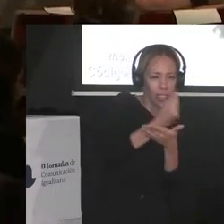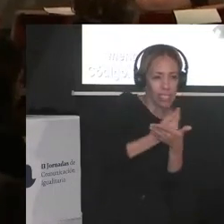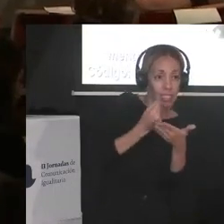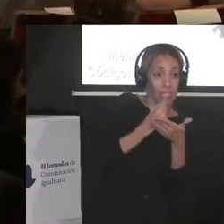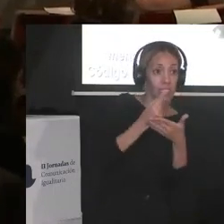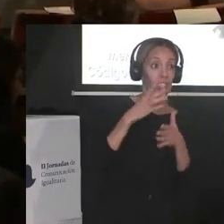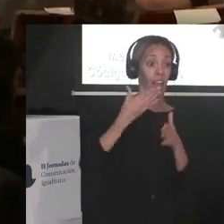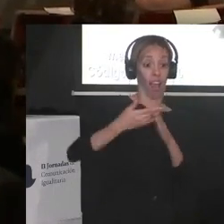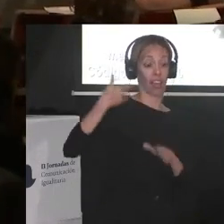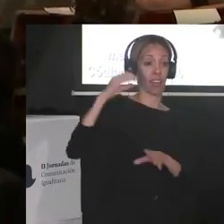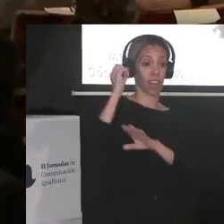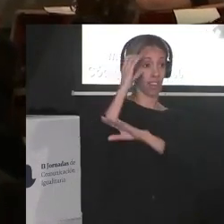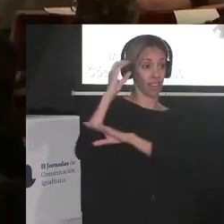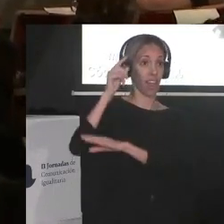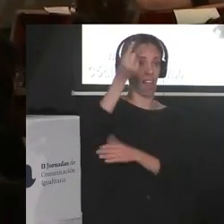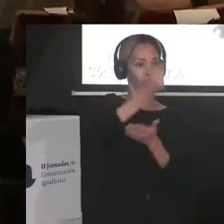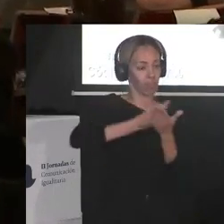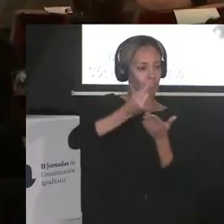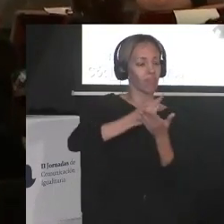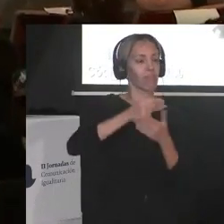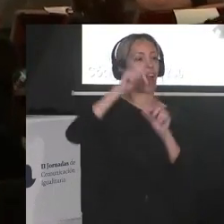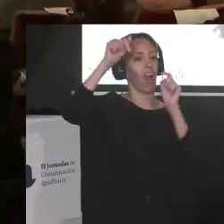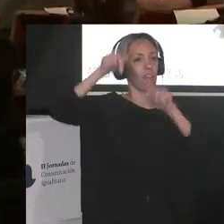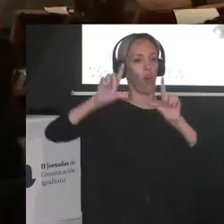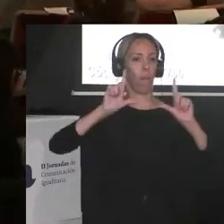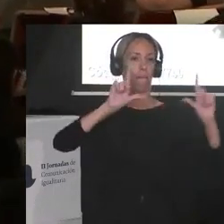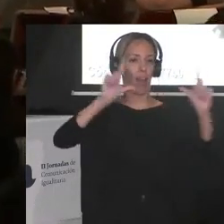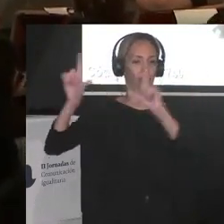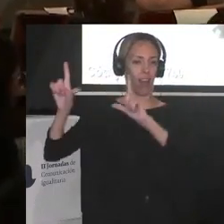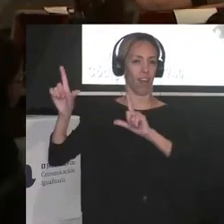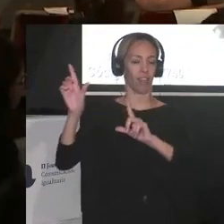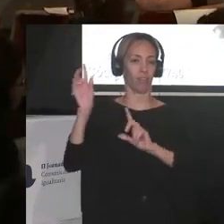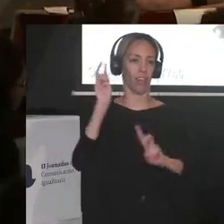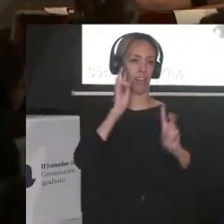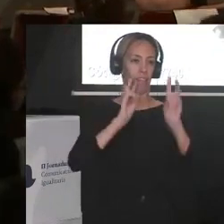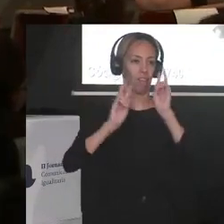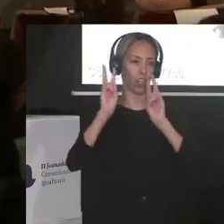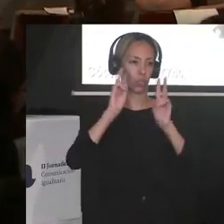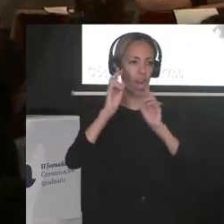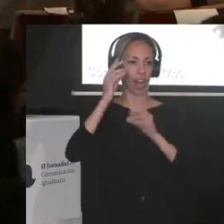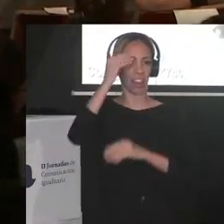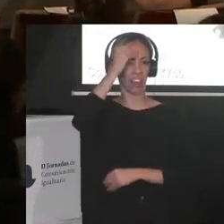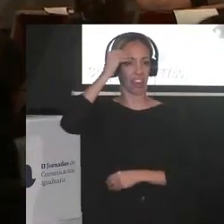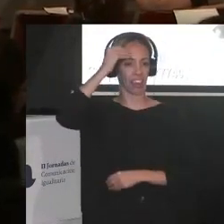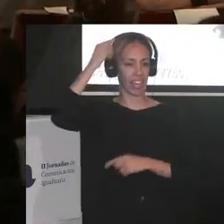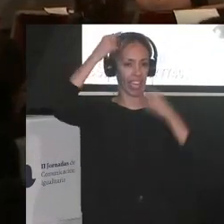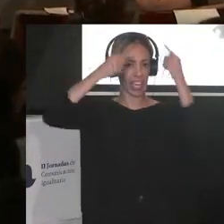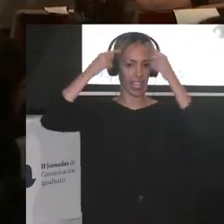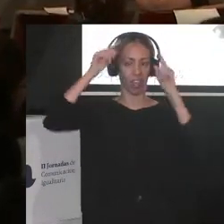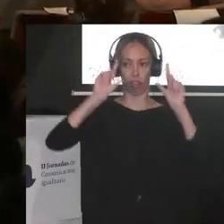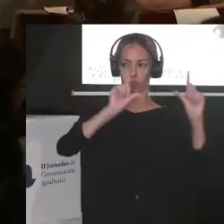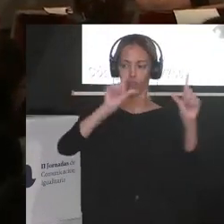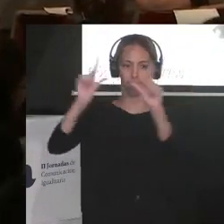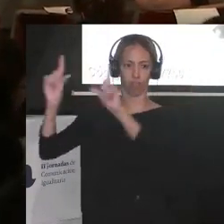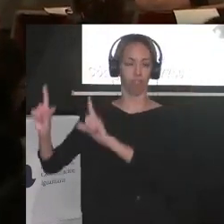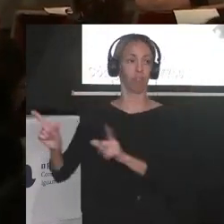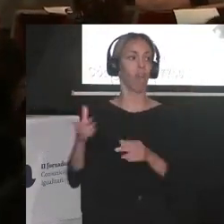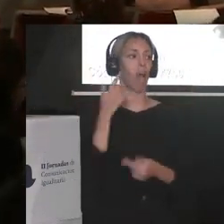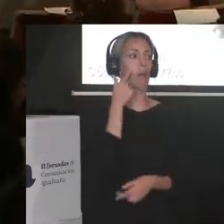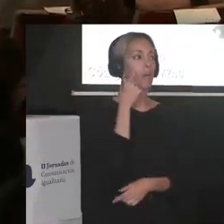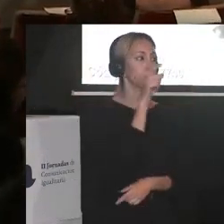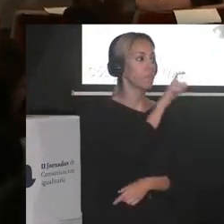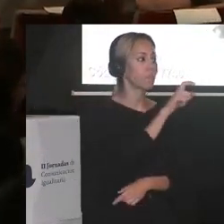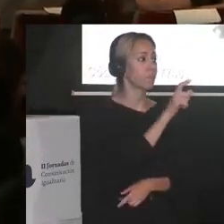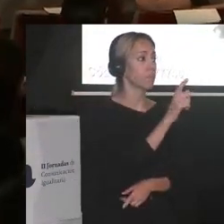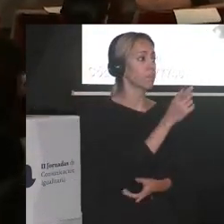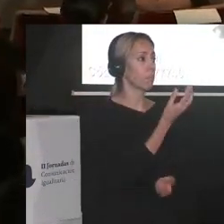paneles ¿vale? del visual thinking por ahí pregunta maravilla a ver si no sé si